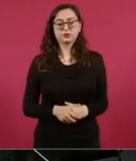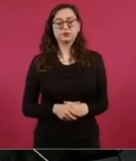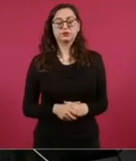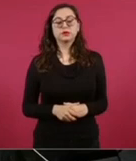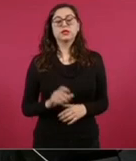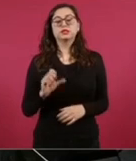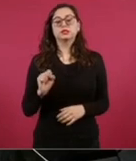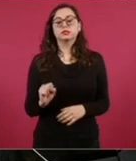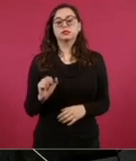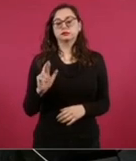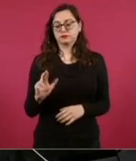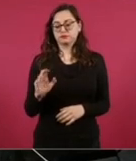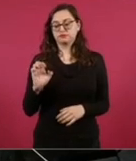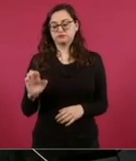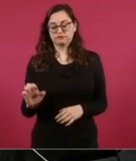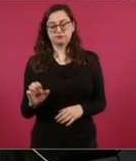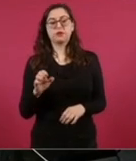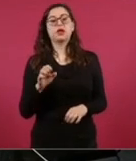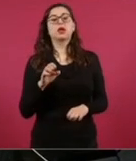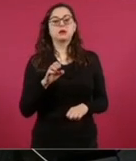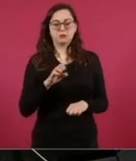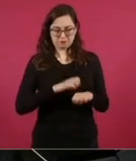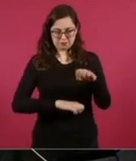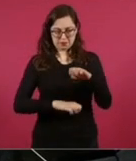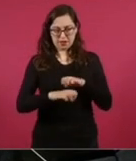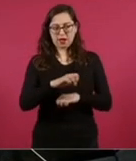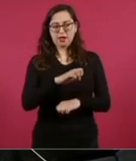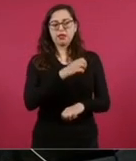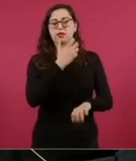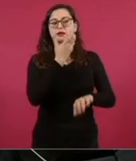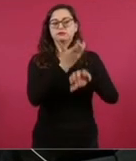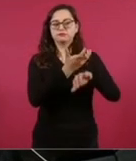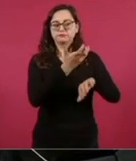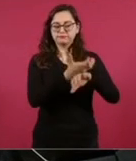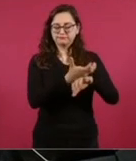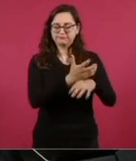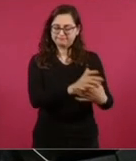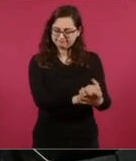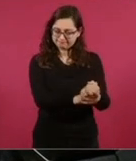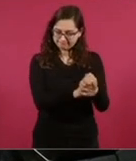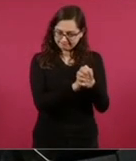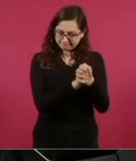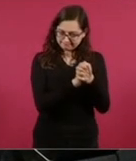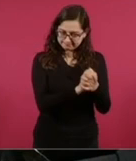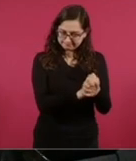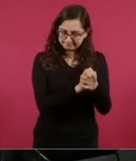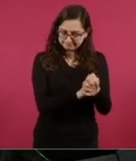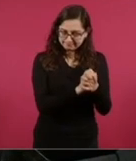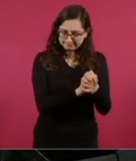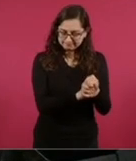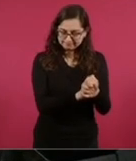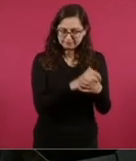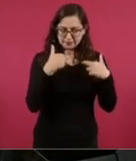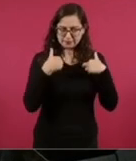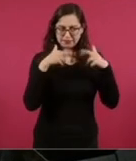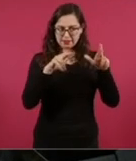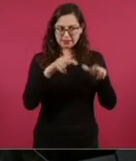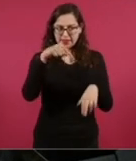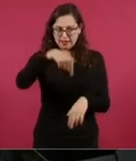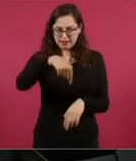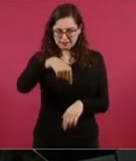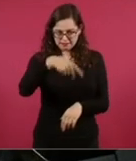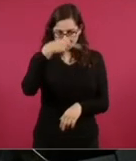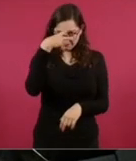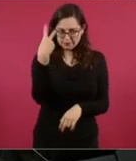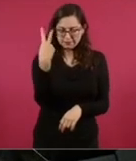atentamente a la embajada de los Estados Unidos de América en los Estados Unidos mexicanos y hace